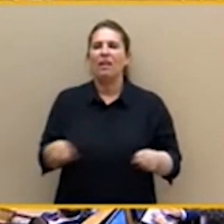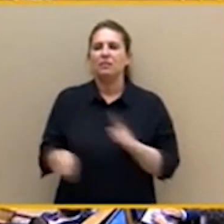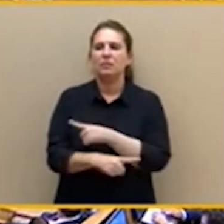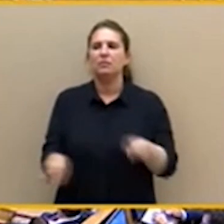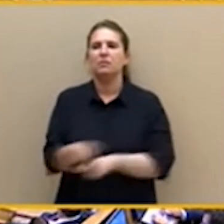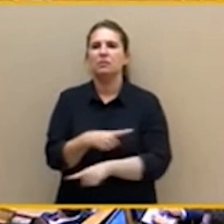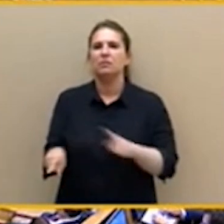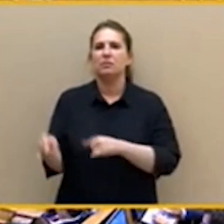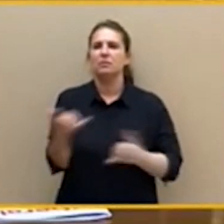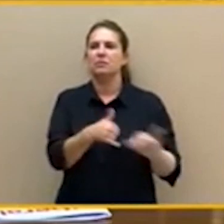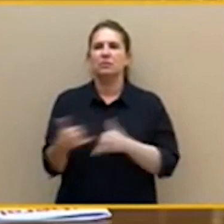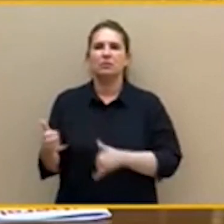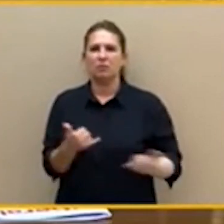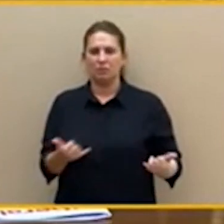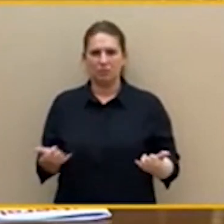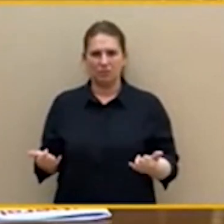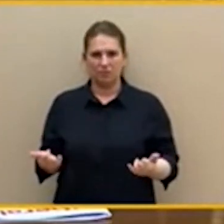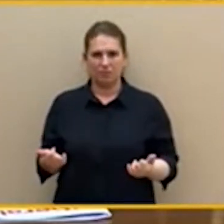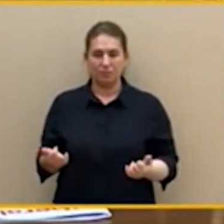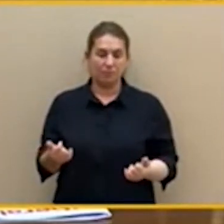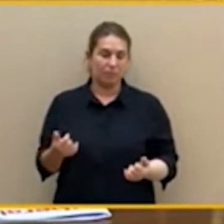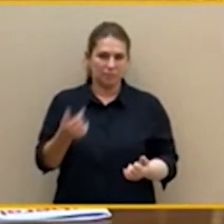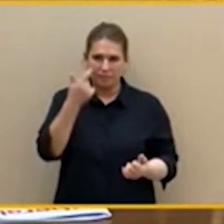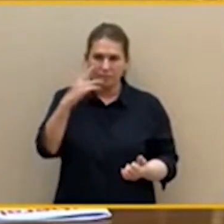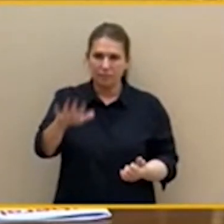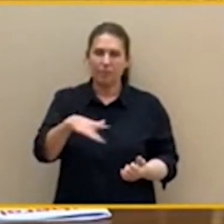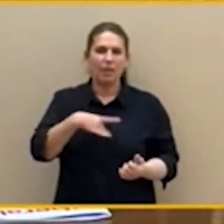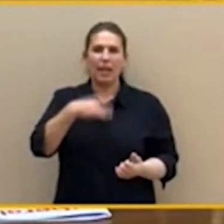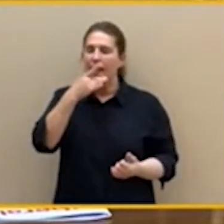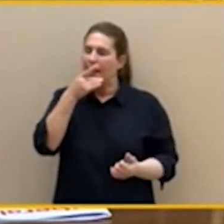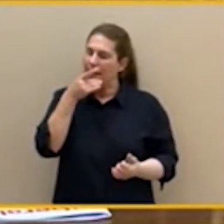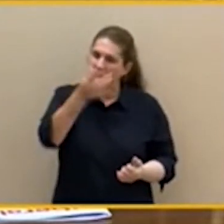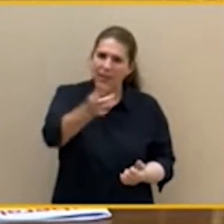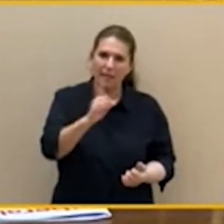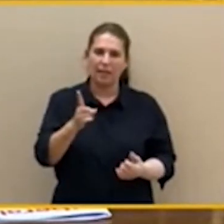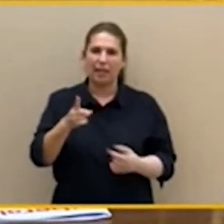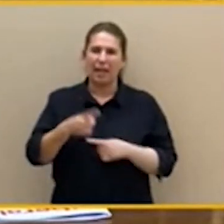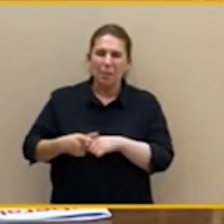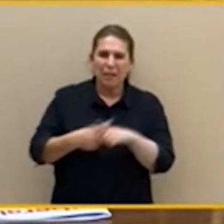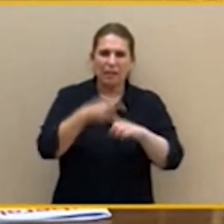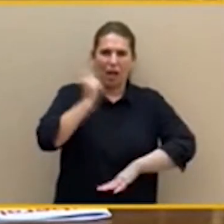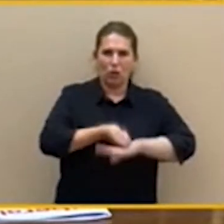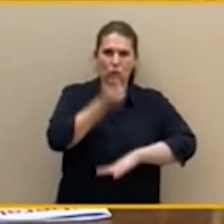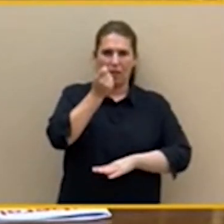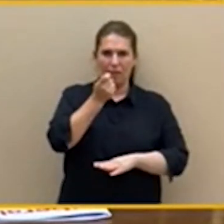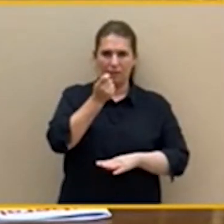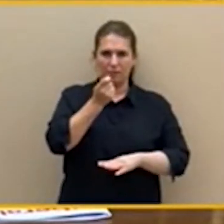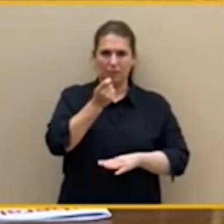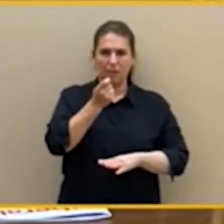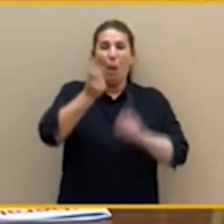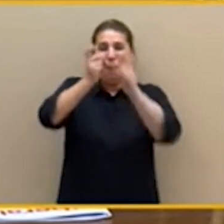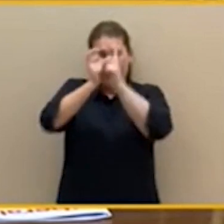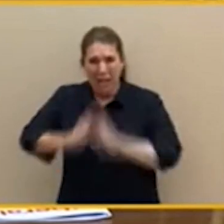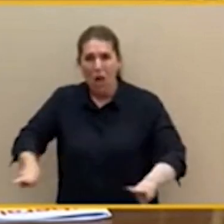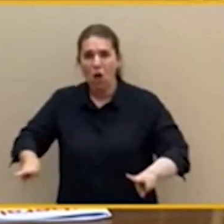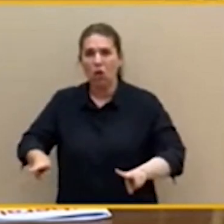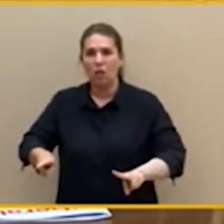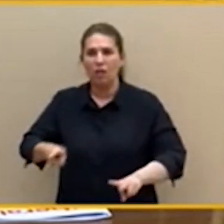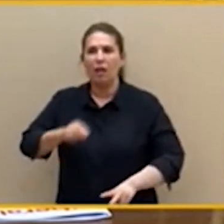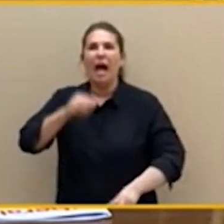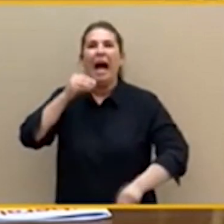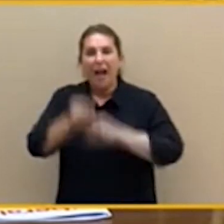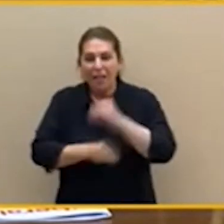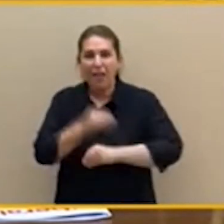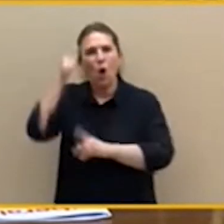repartirse a los jueces, es más indecente aún hacerlo para que Sánchez, Podemos y sus socios nacionalistas